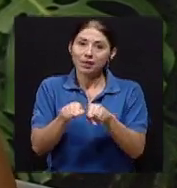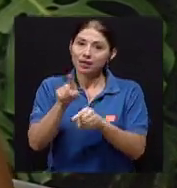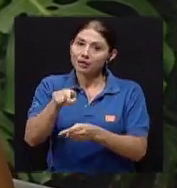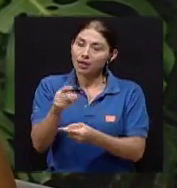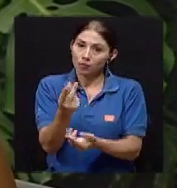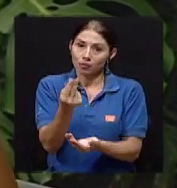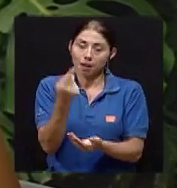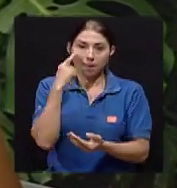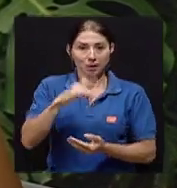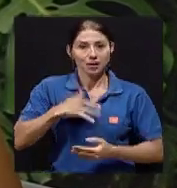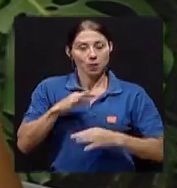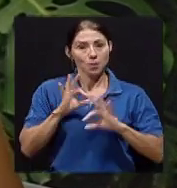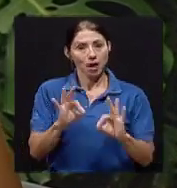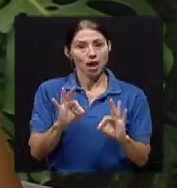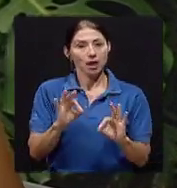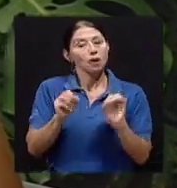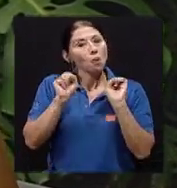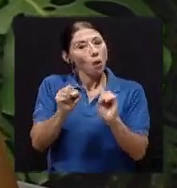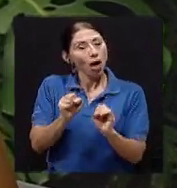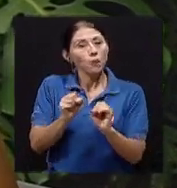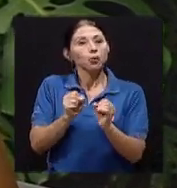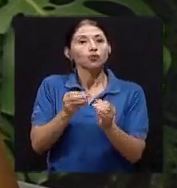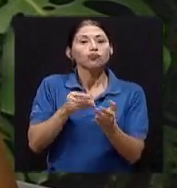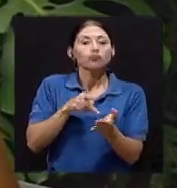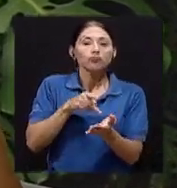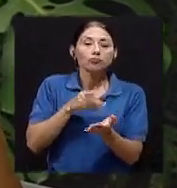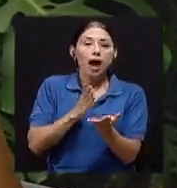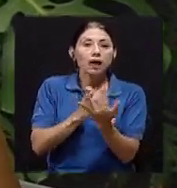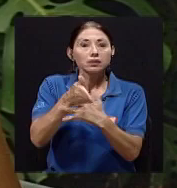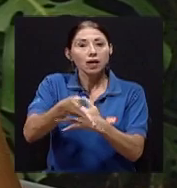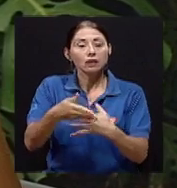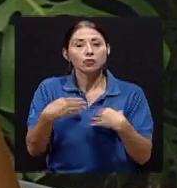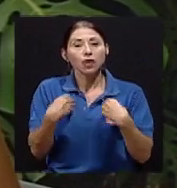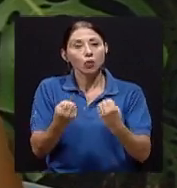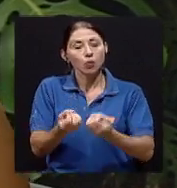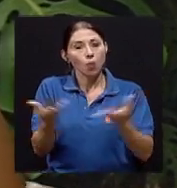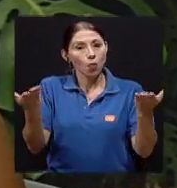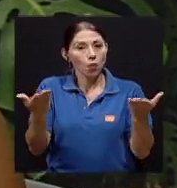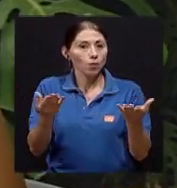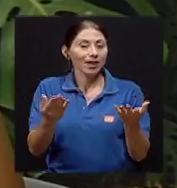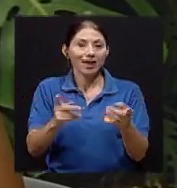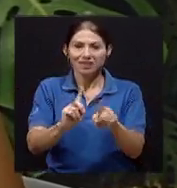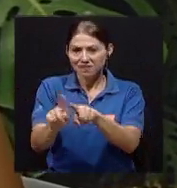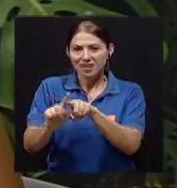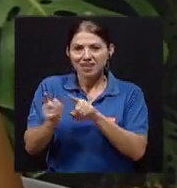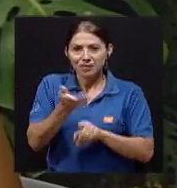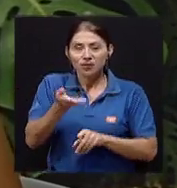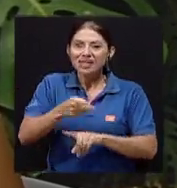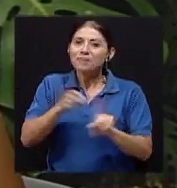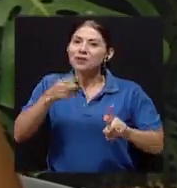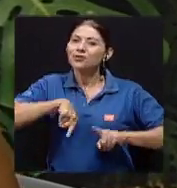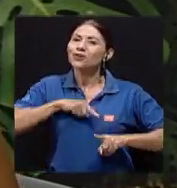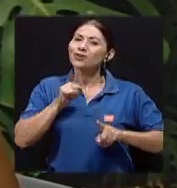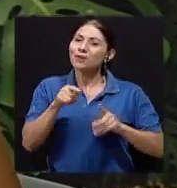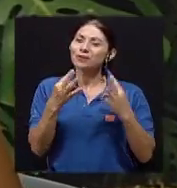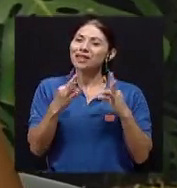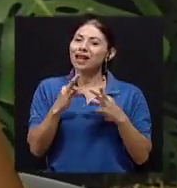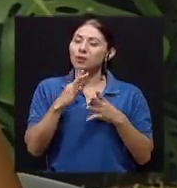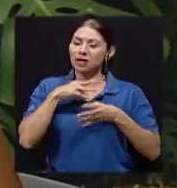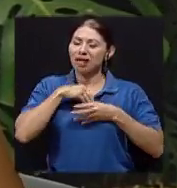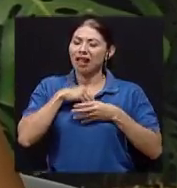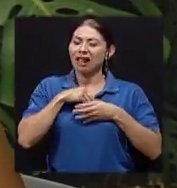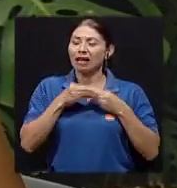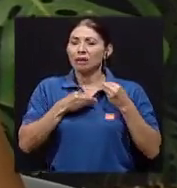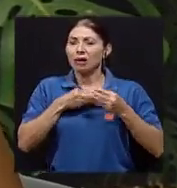estar bien, acceso a la salud pública y otras cosas que vienen ahí, pero así irnos como despojando y tratar de entregarnos a la experiencia,